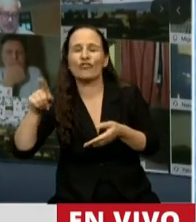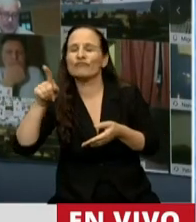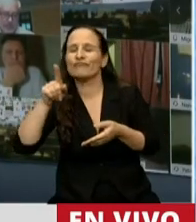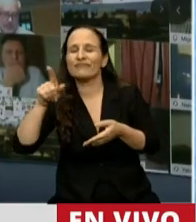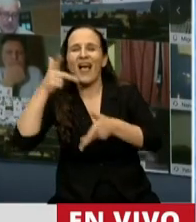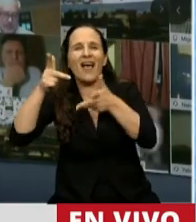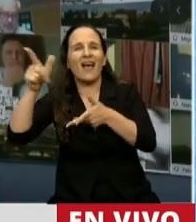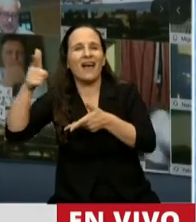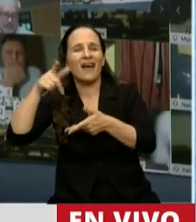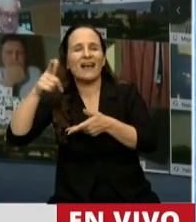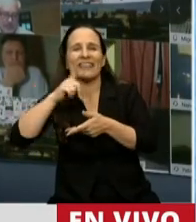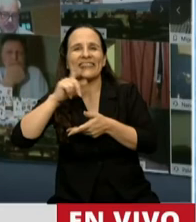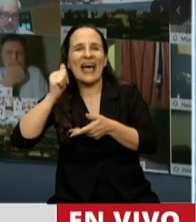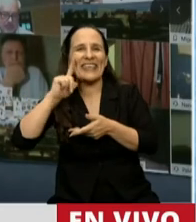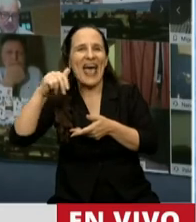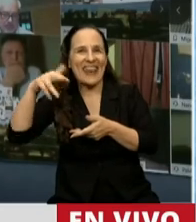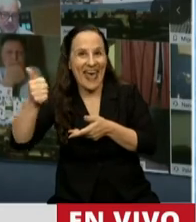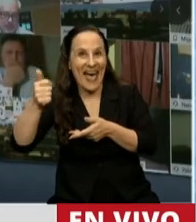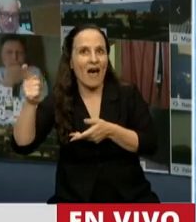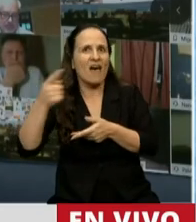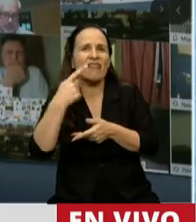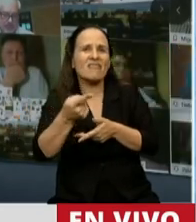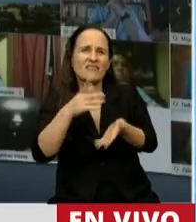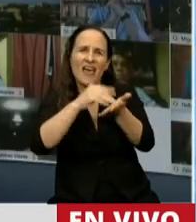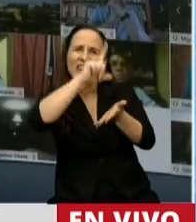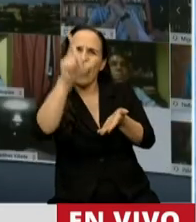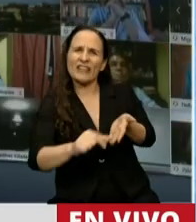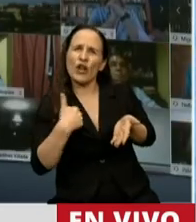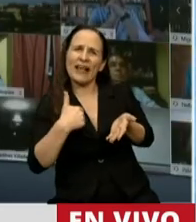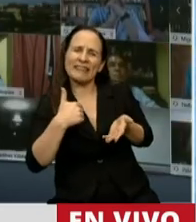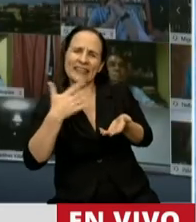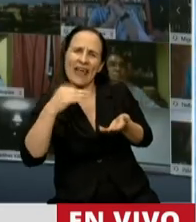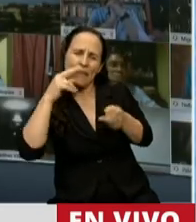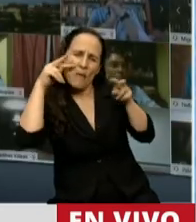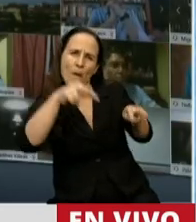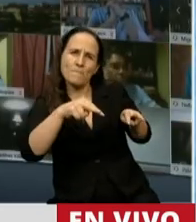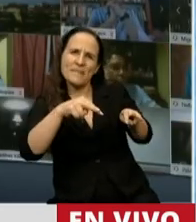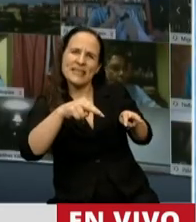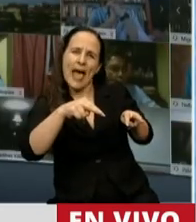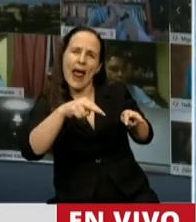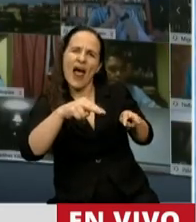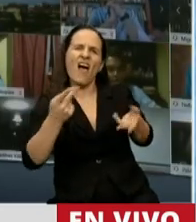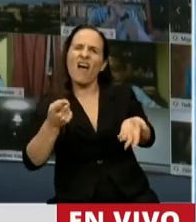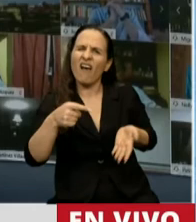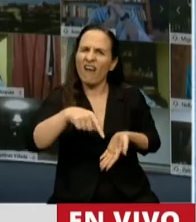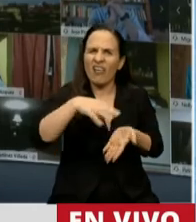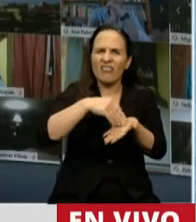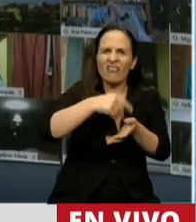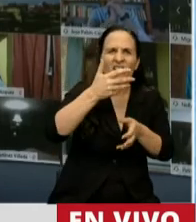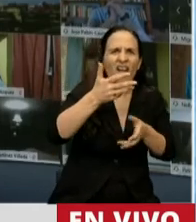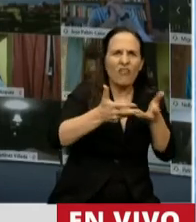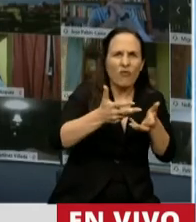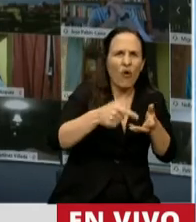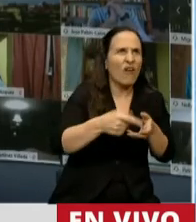el Senado. Hay que aprender a mirar nuestro territorio de otra manera. Tayana dijo, tenemos que pensar que Ushuaia está en la mitad del